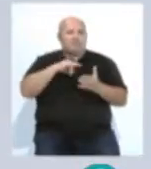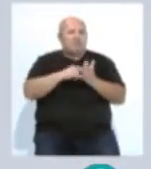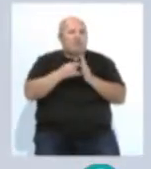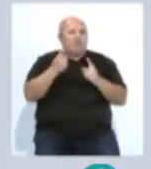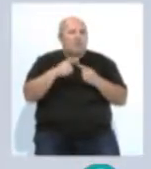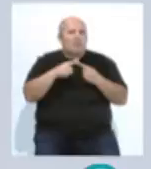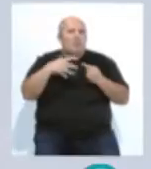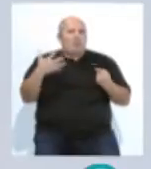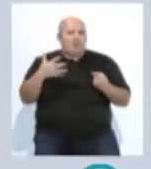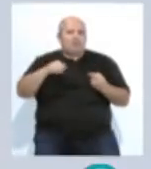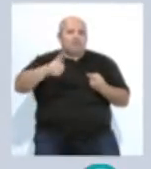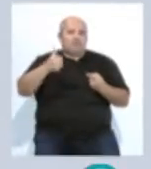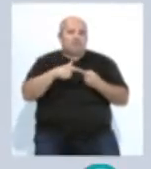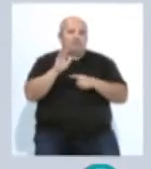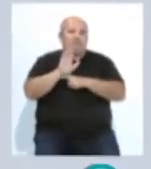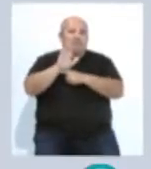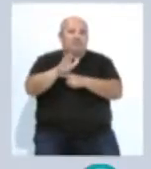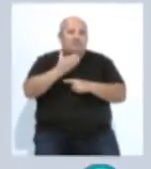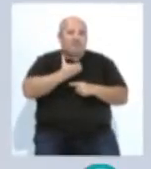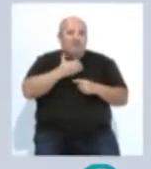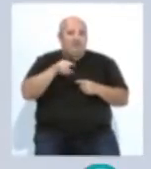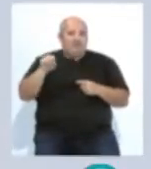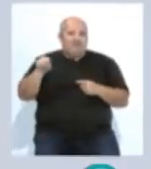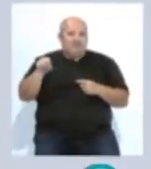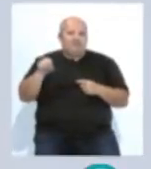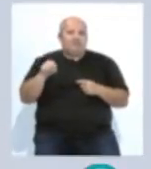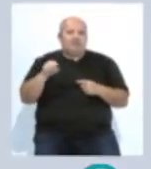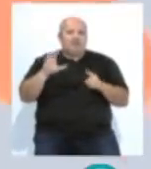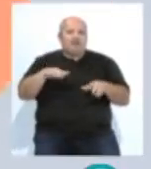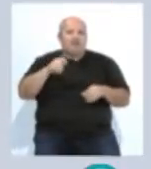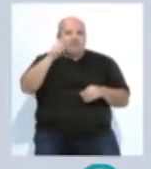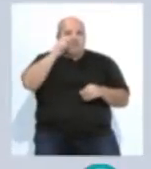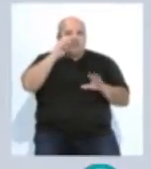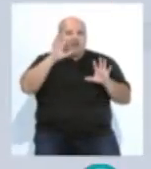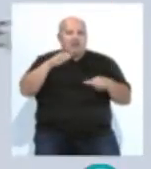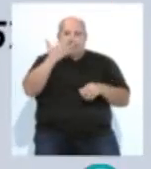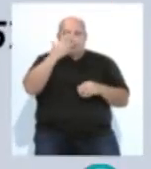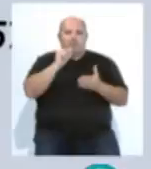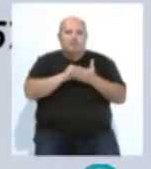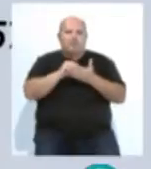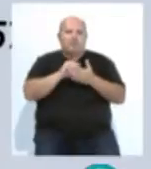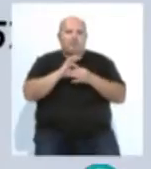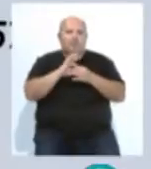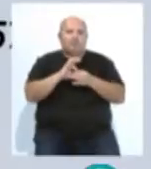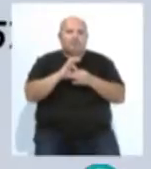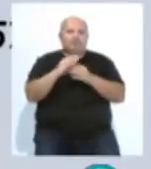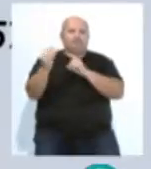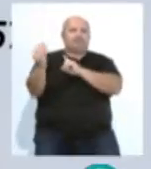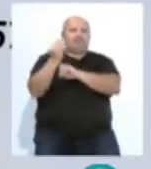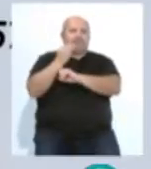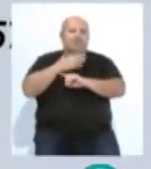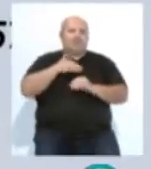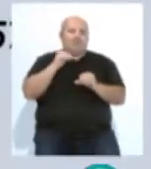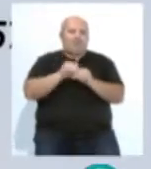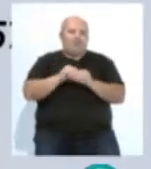proyectos ganadores, el presentado por el Ayuntamiento de Cádiz. La Casa Museo del Carnaval obtuvo la puntuación necesaria para recibir los